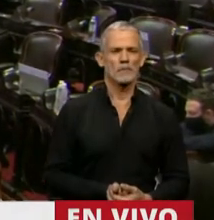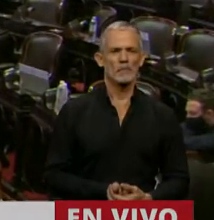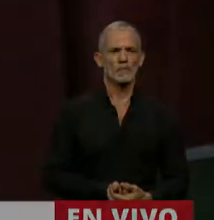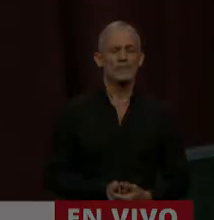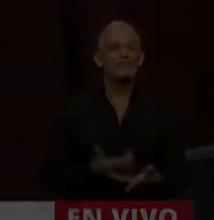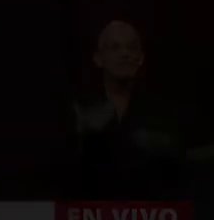Gracias, Martín.